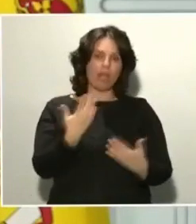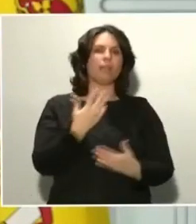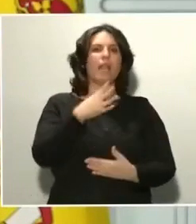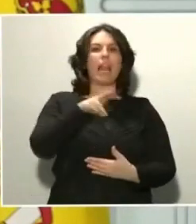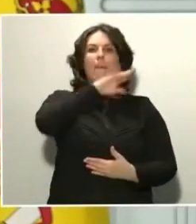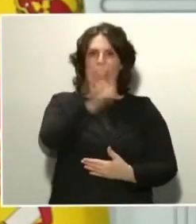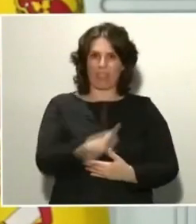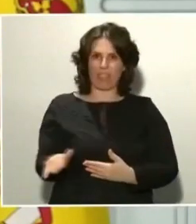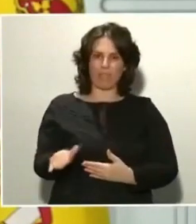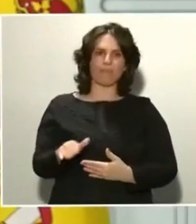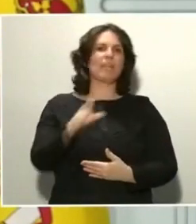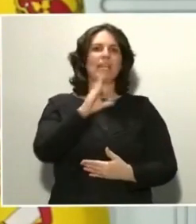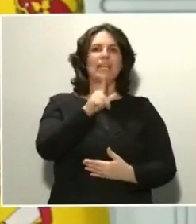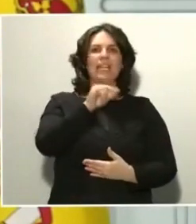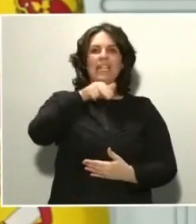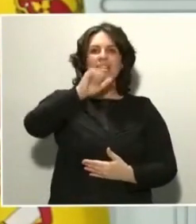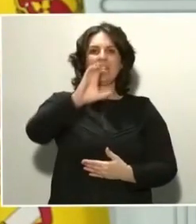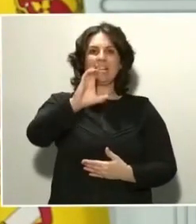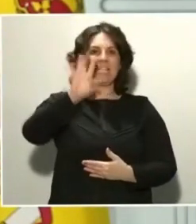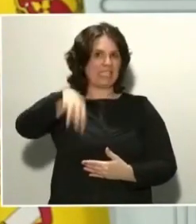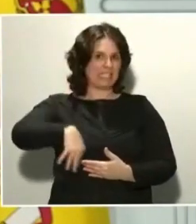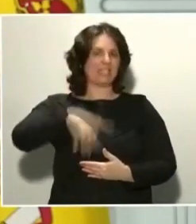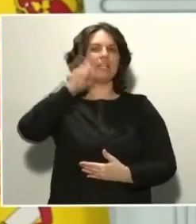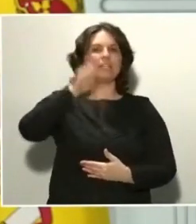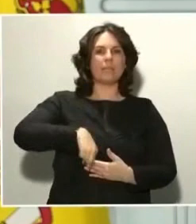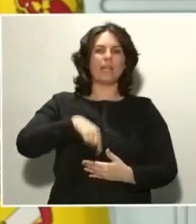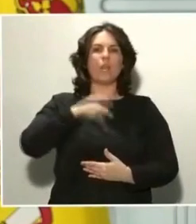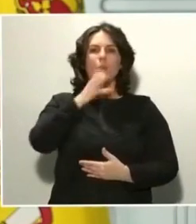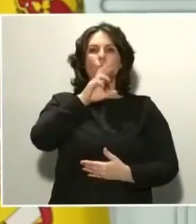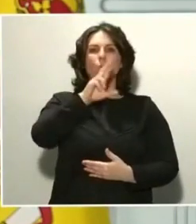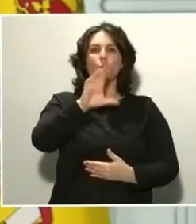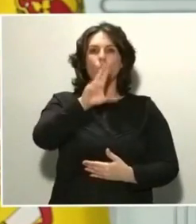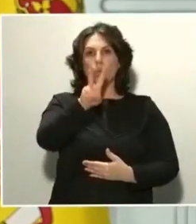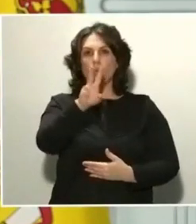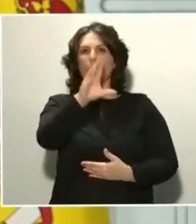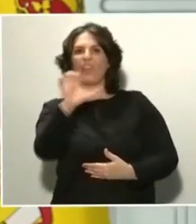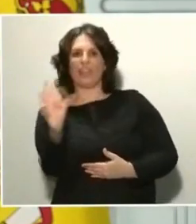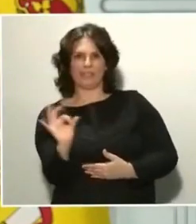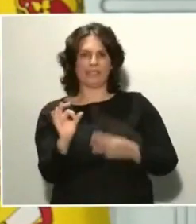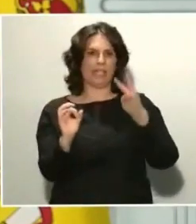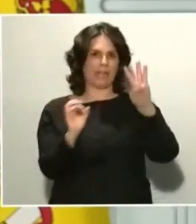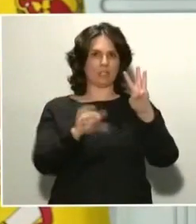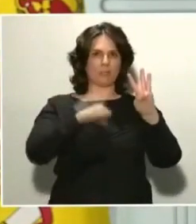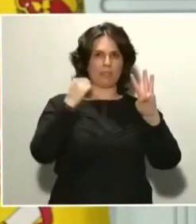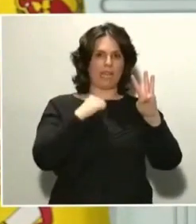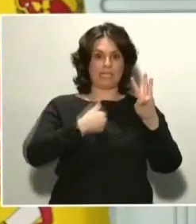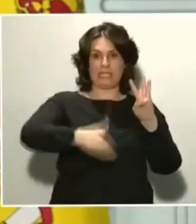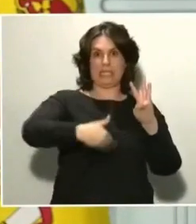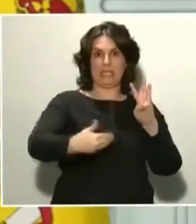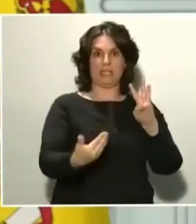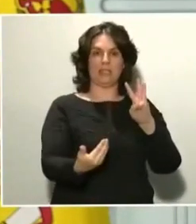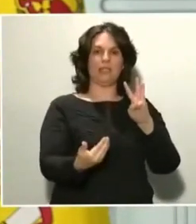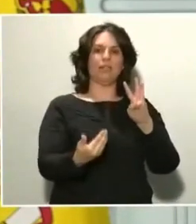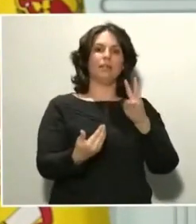Clínic y el Hospital de Cruces. Se sumarán con carácter inmediato a este